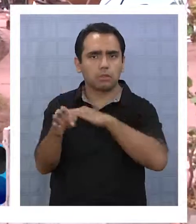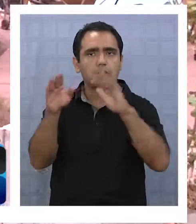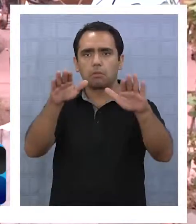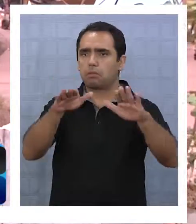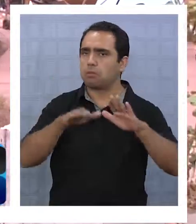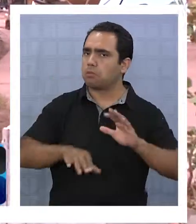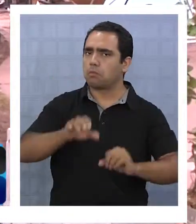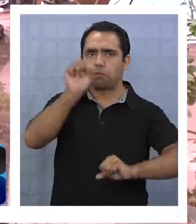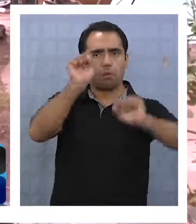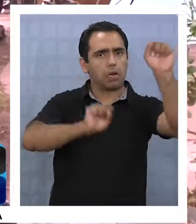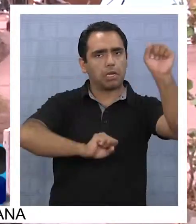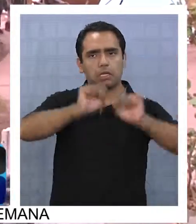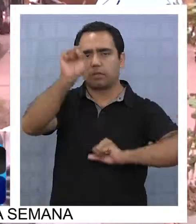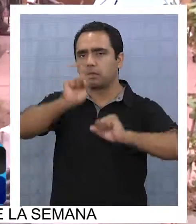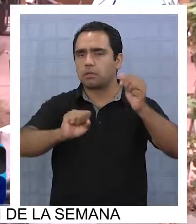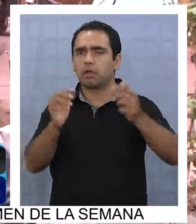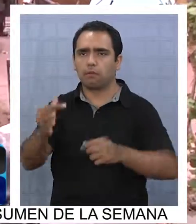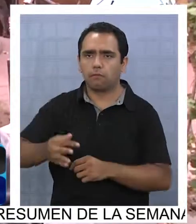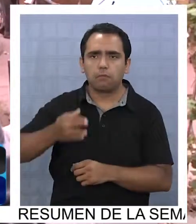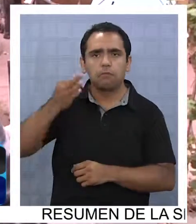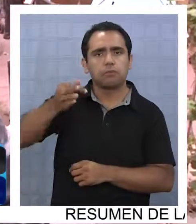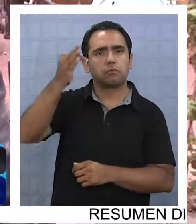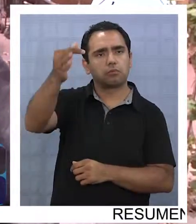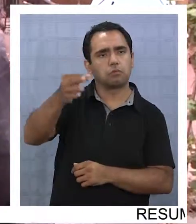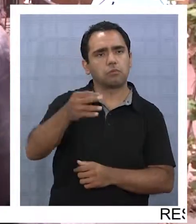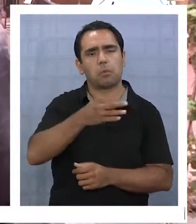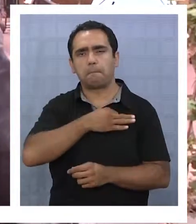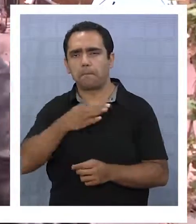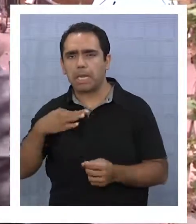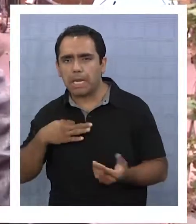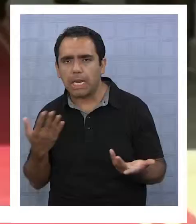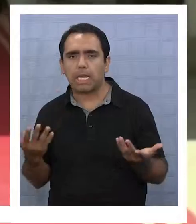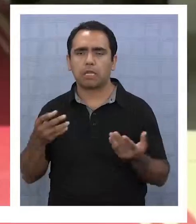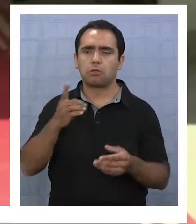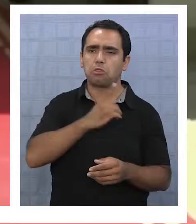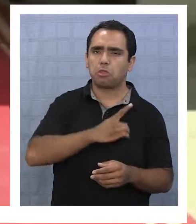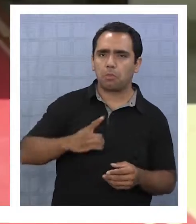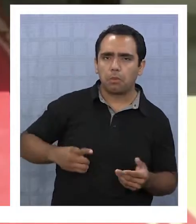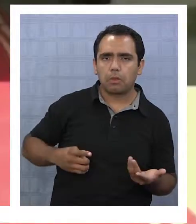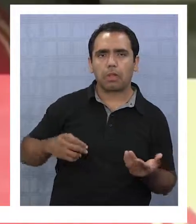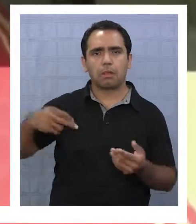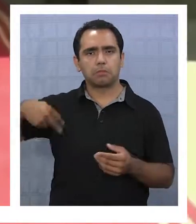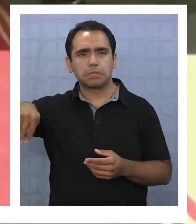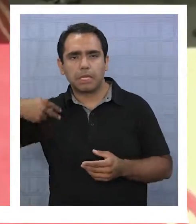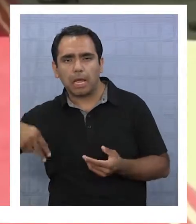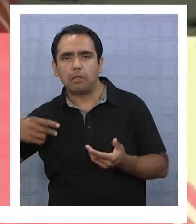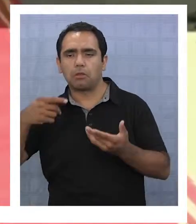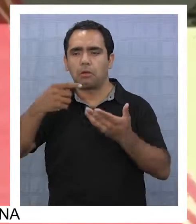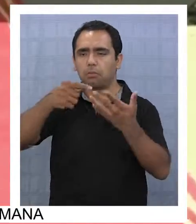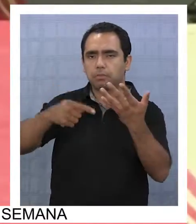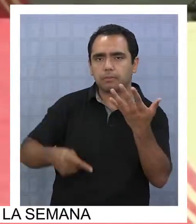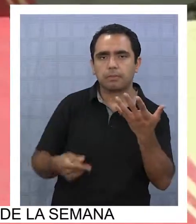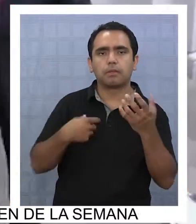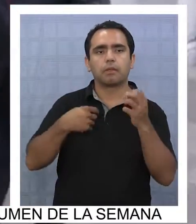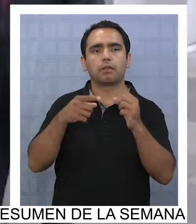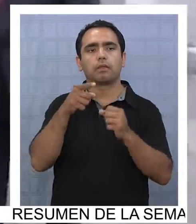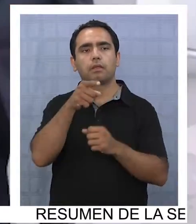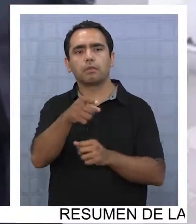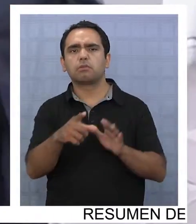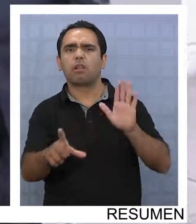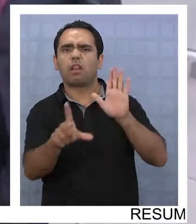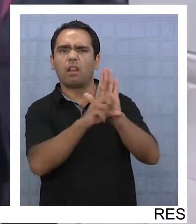concejales, como alcaldes, parlamentarios en el futuro, en la misma Presidencia de la República hoy día ejercida por una mujer, sin necesidad de velar